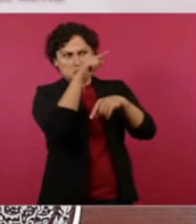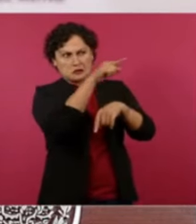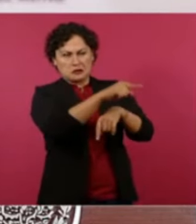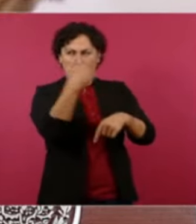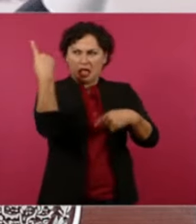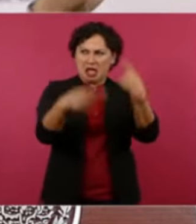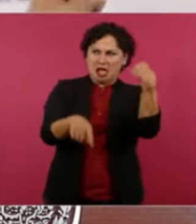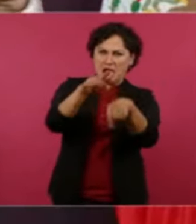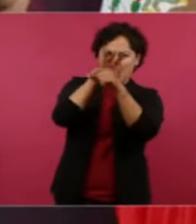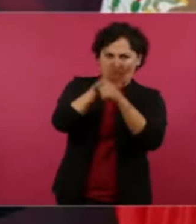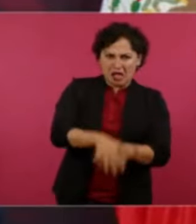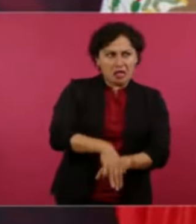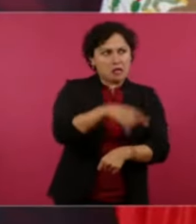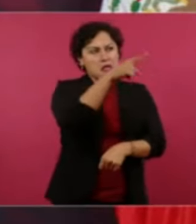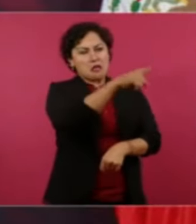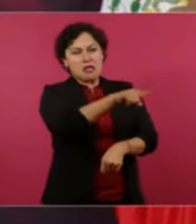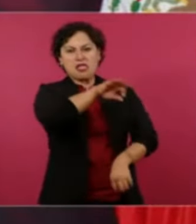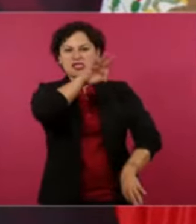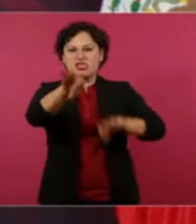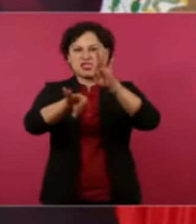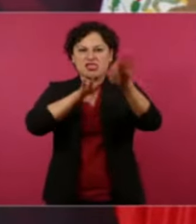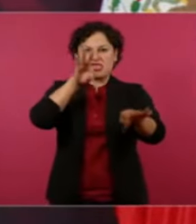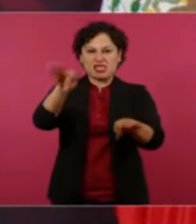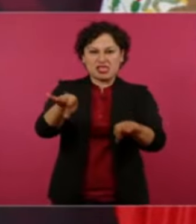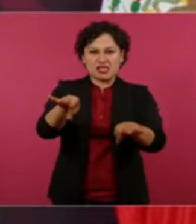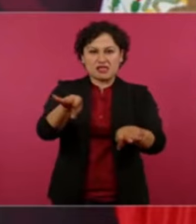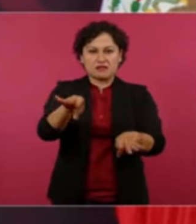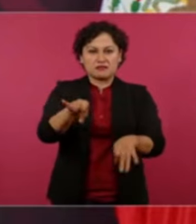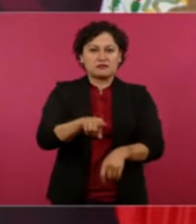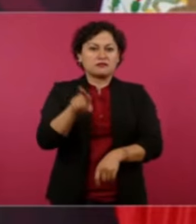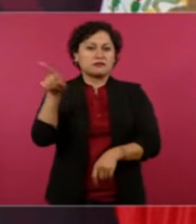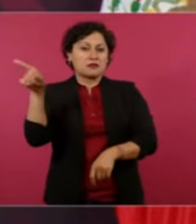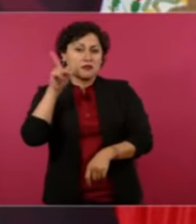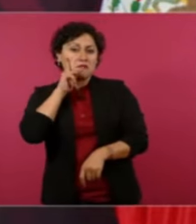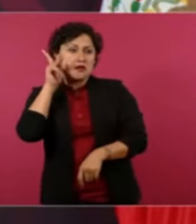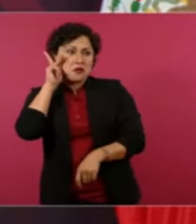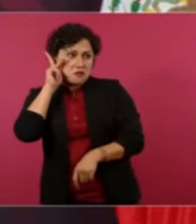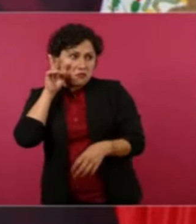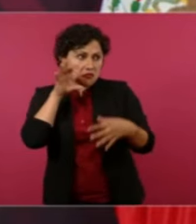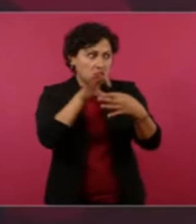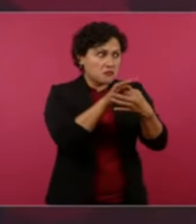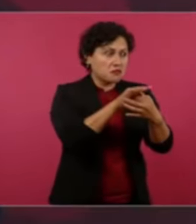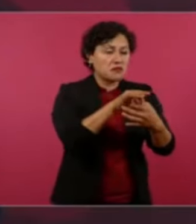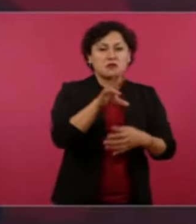a favor de los que buscan el bien.